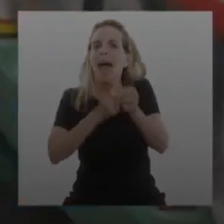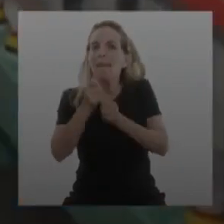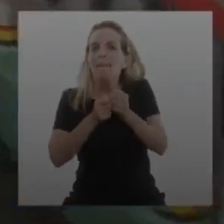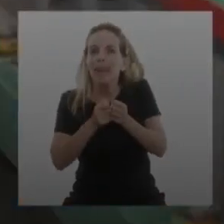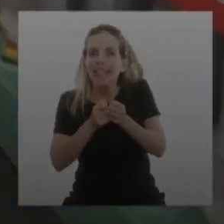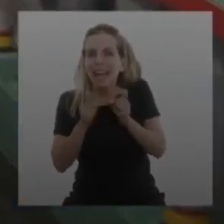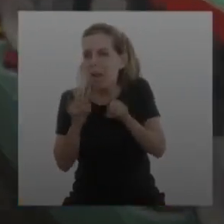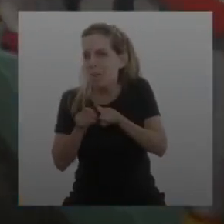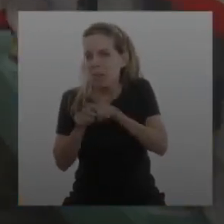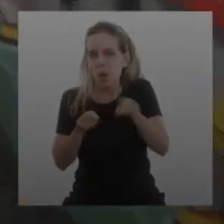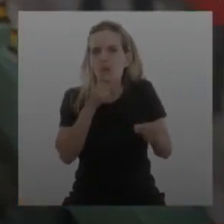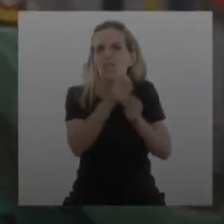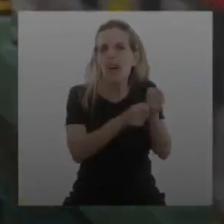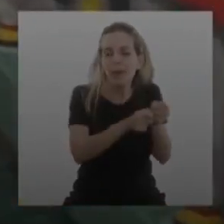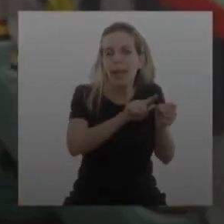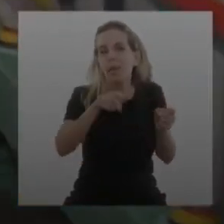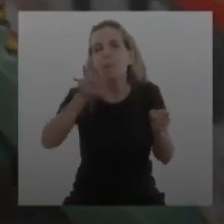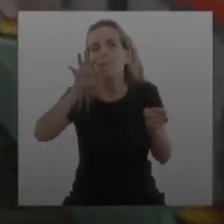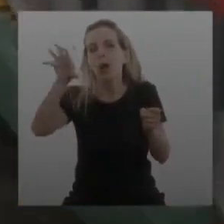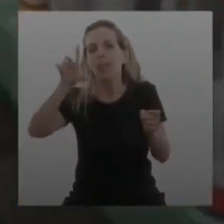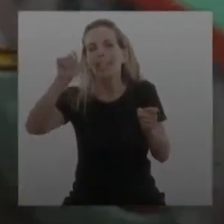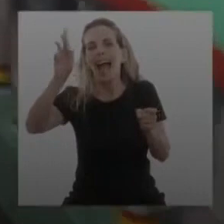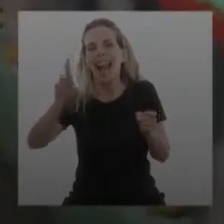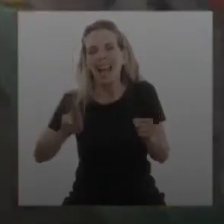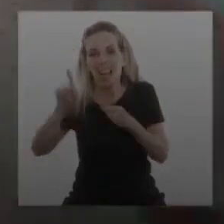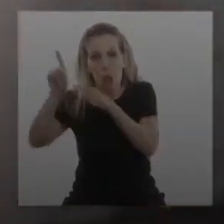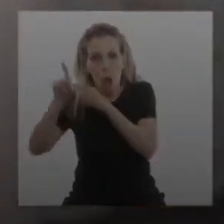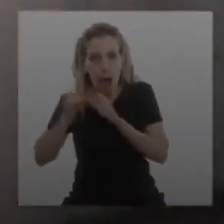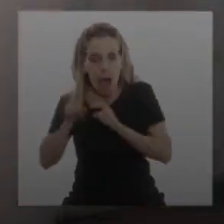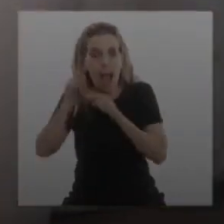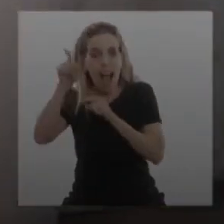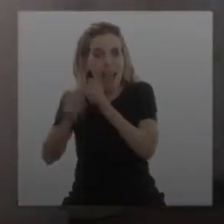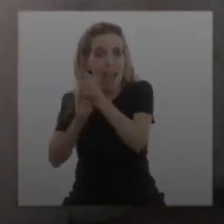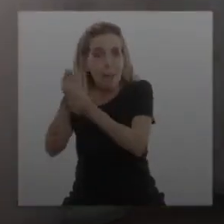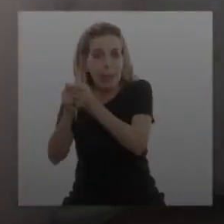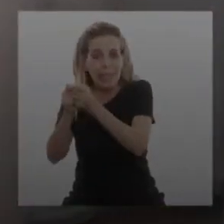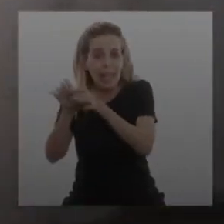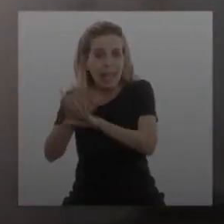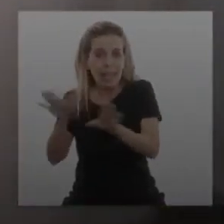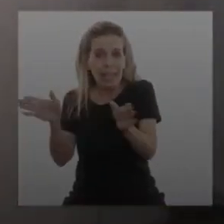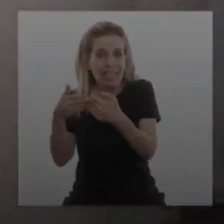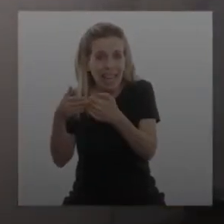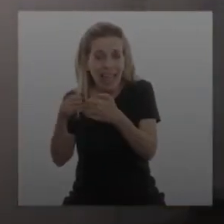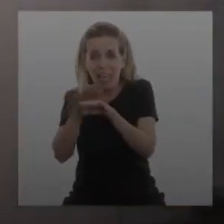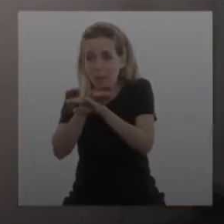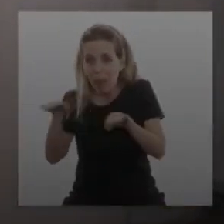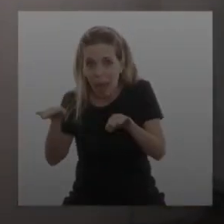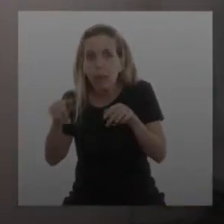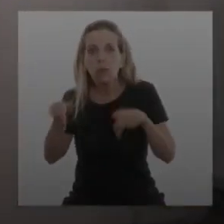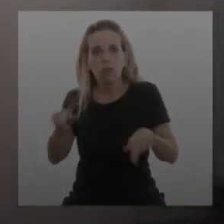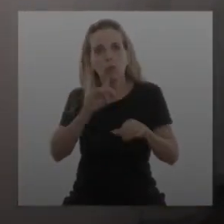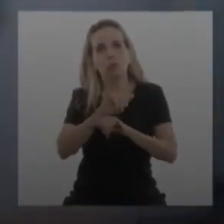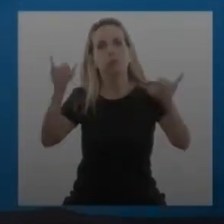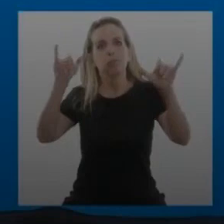a la que vi hoy que tienen en La Rioja, que estaba totalmente paralizada y yo fui a anunciar que la iban a poner en marcha